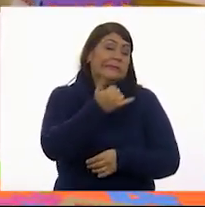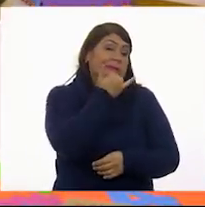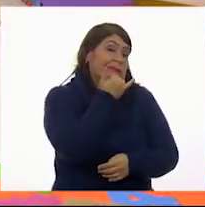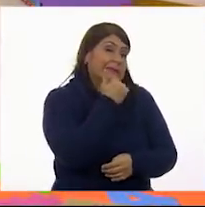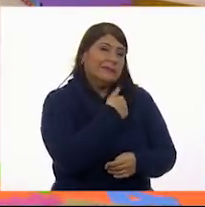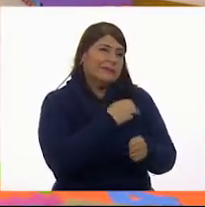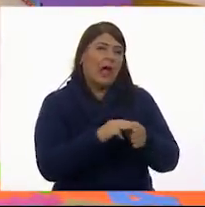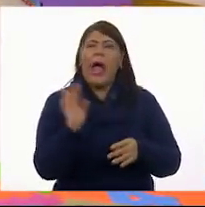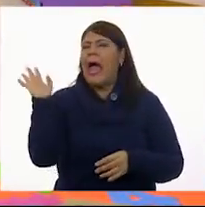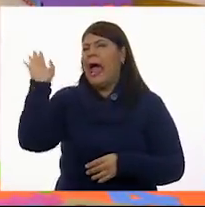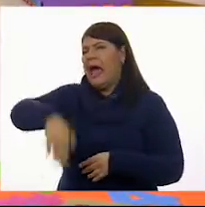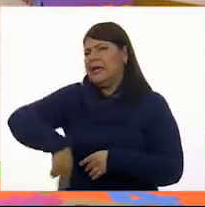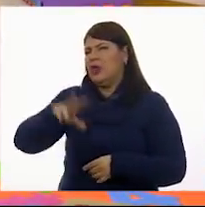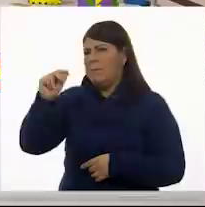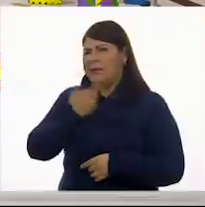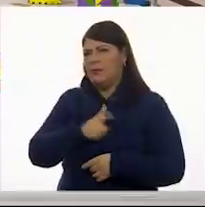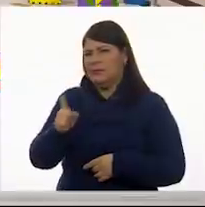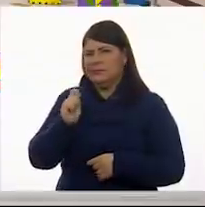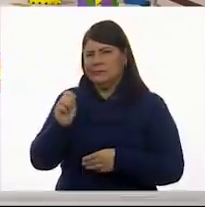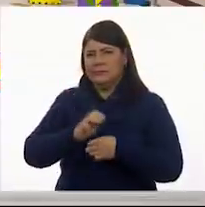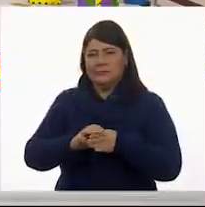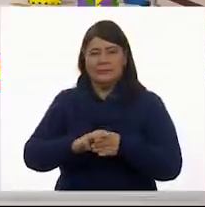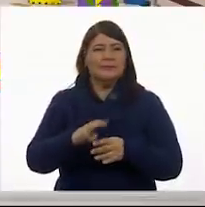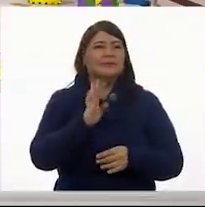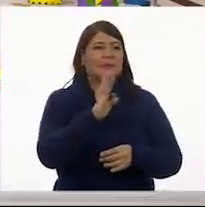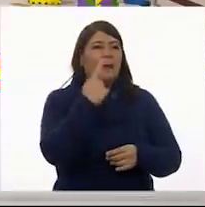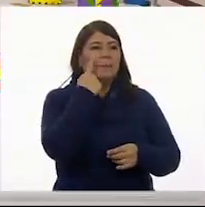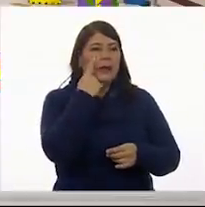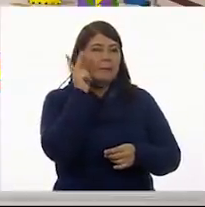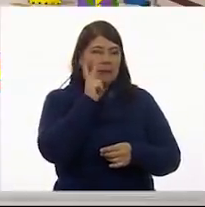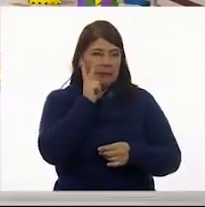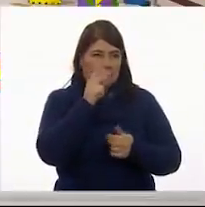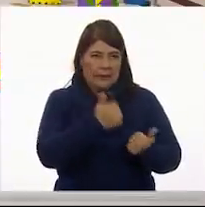Justo no me gusta el Pero vas a parecer rosa. Pon tus manos.